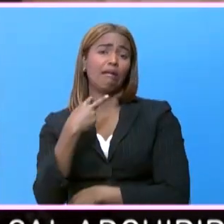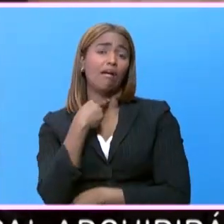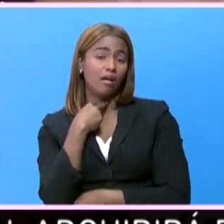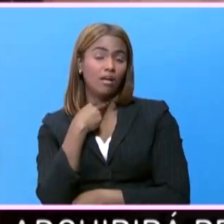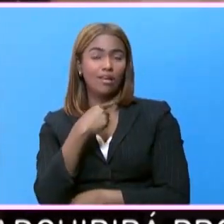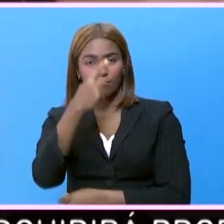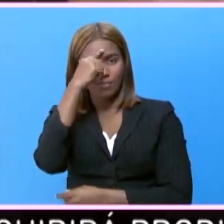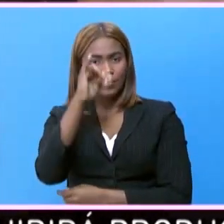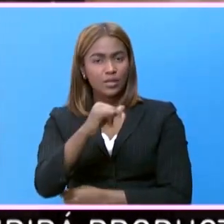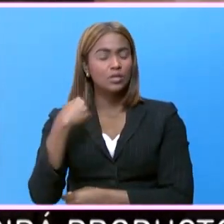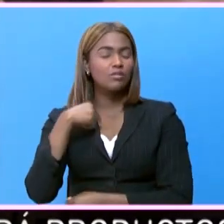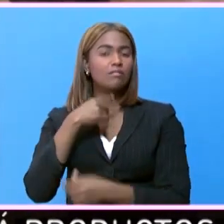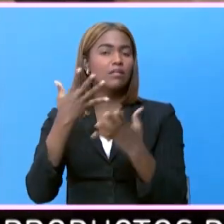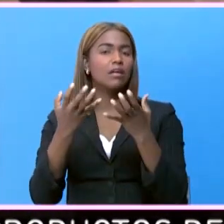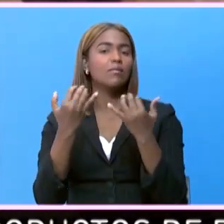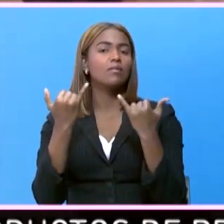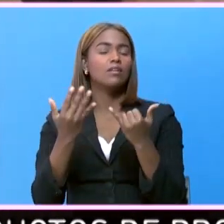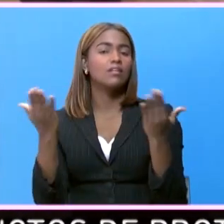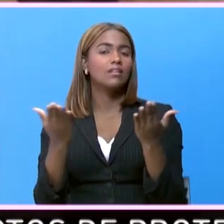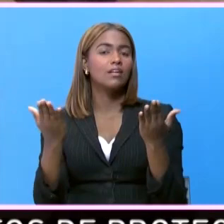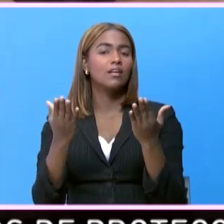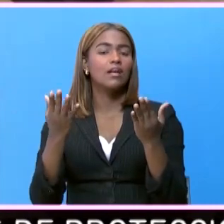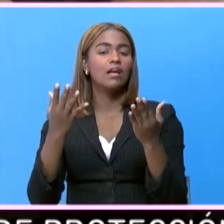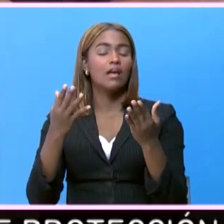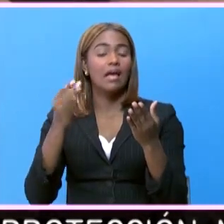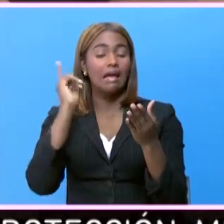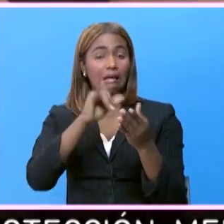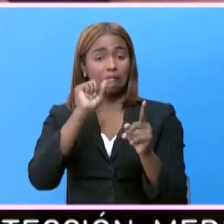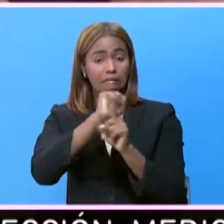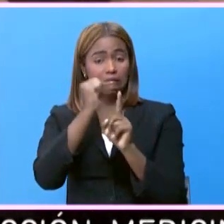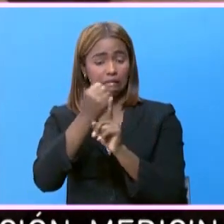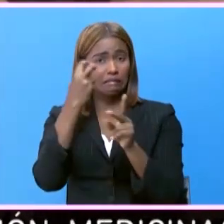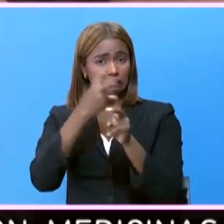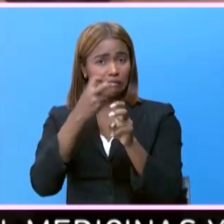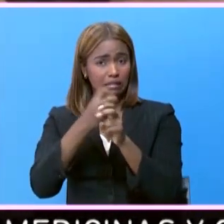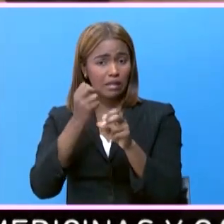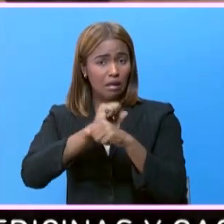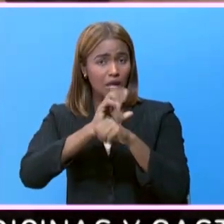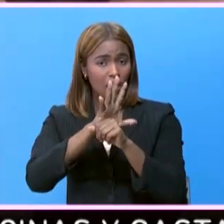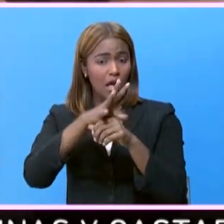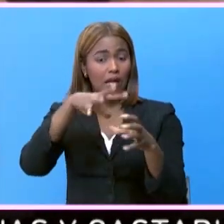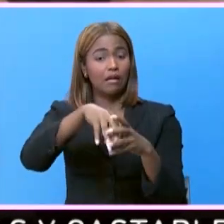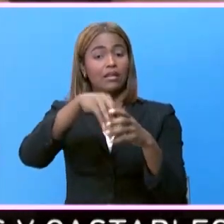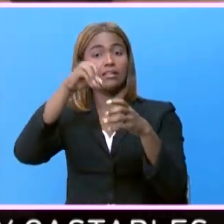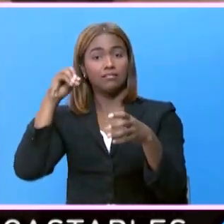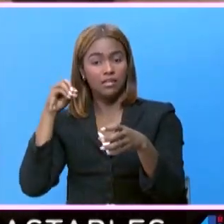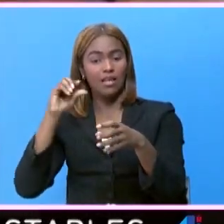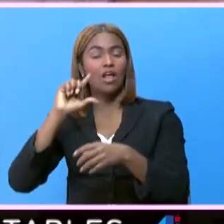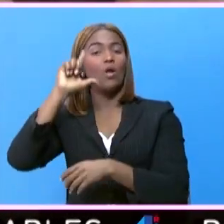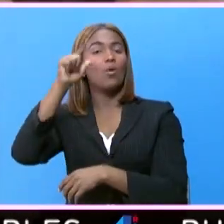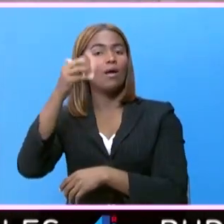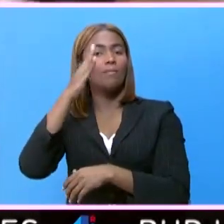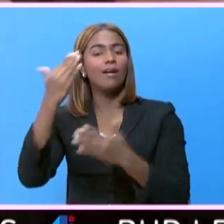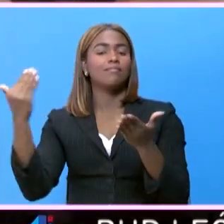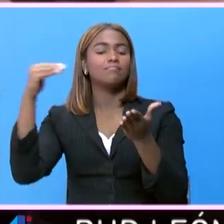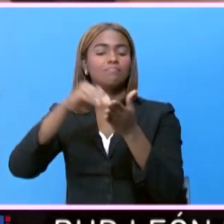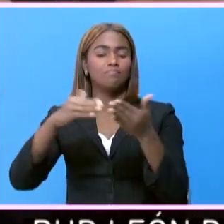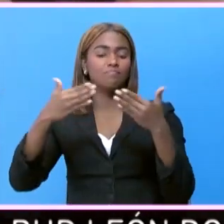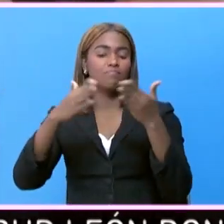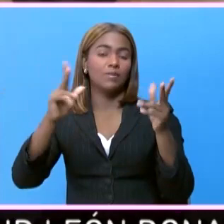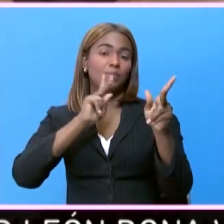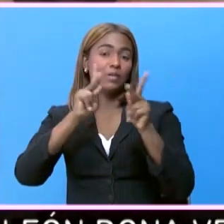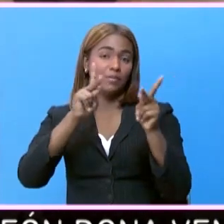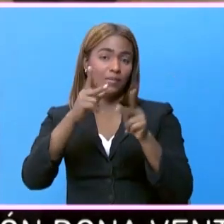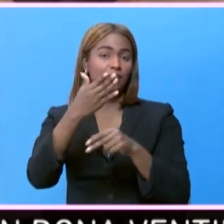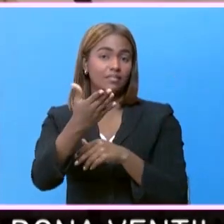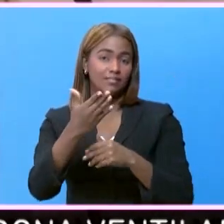presidente